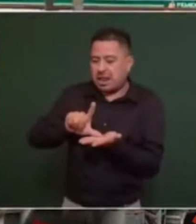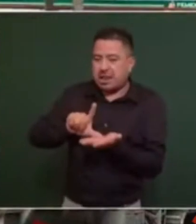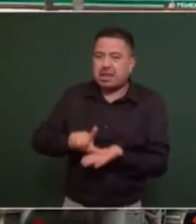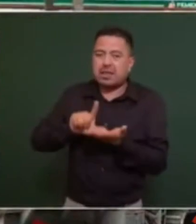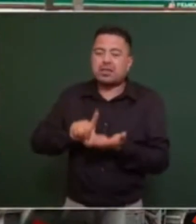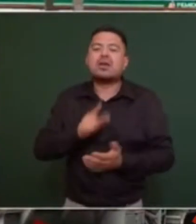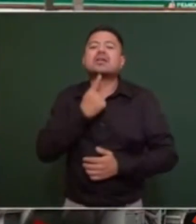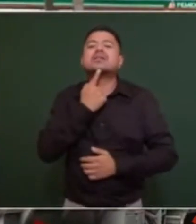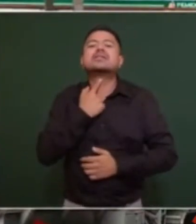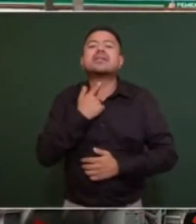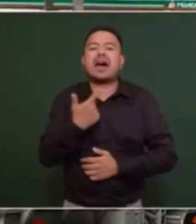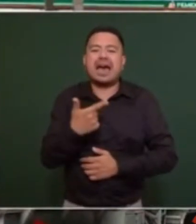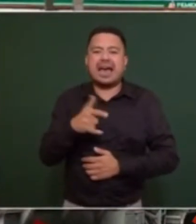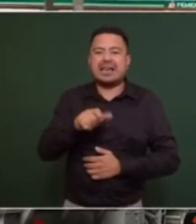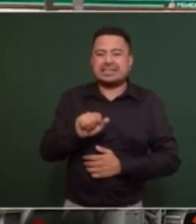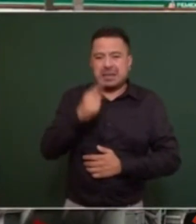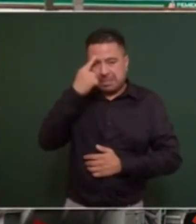combustible para el apoyo de la emergencia.